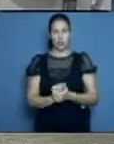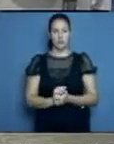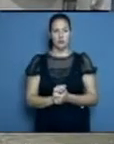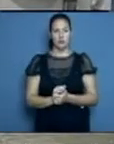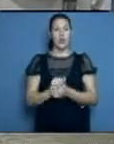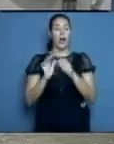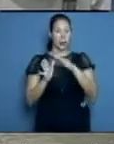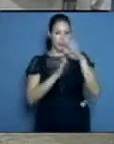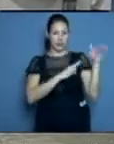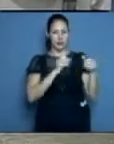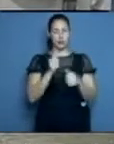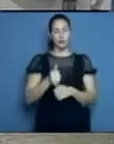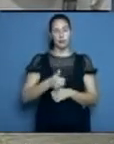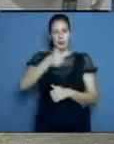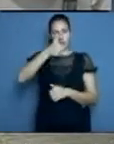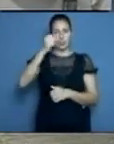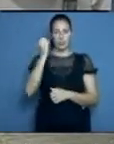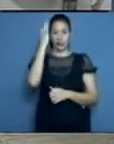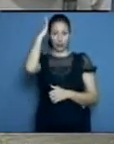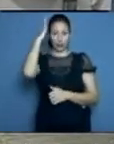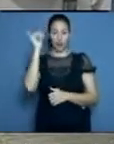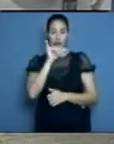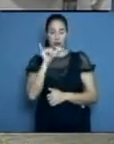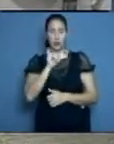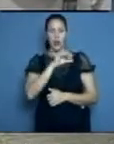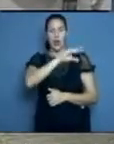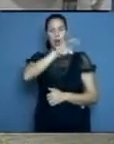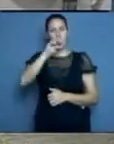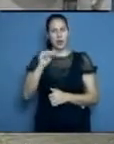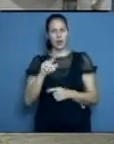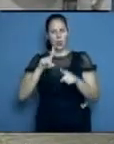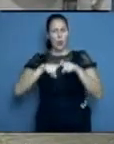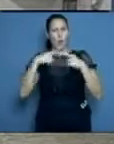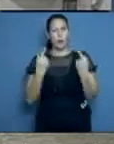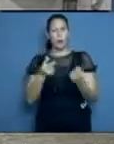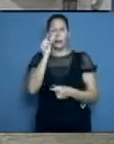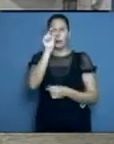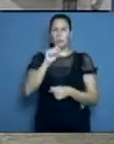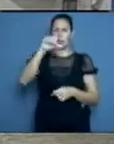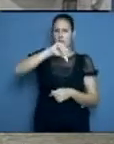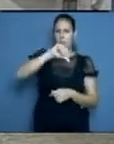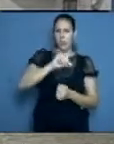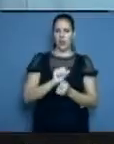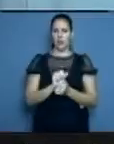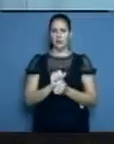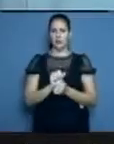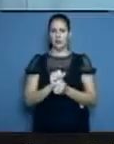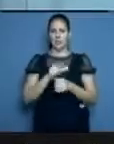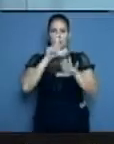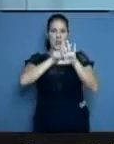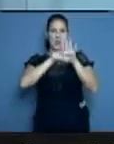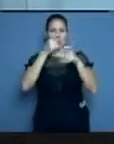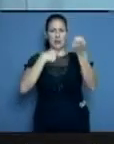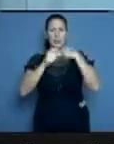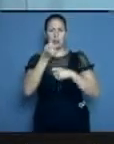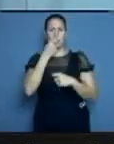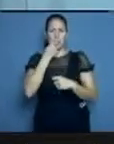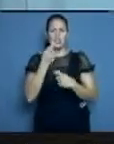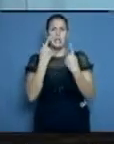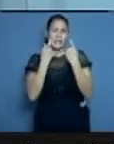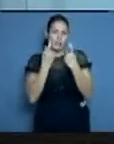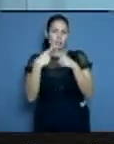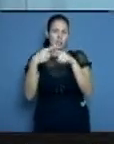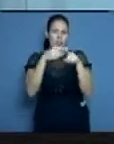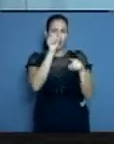declaraciones, que ya se ha ido de las manos un poco las personas inescrupulosas vendiendo medicamentos en las redes sociales. Fíjate, dice por acá, dice